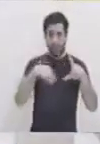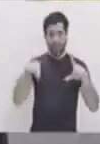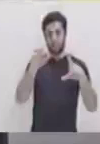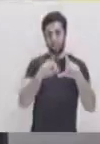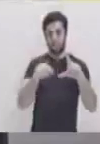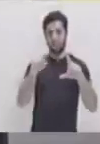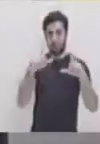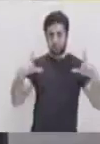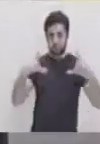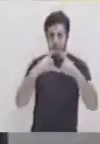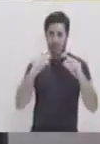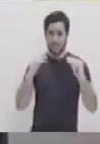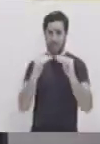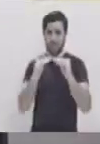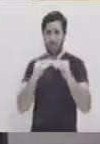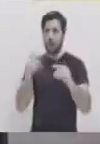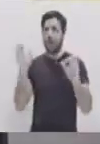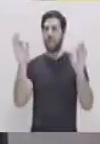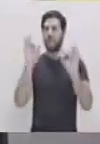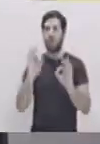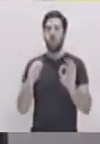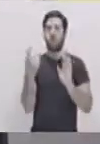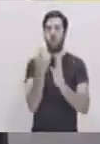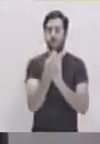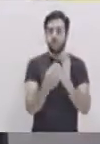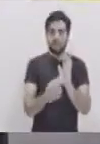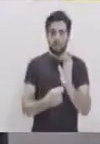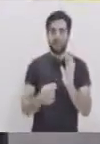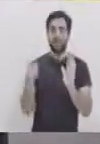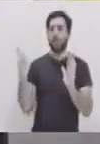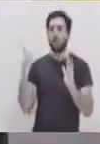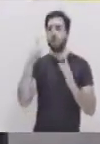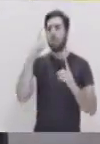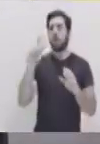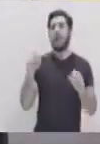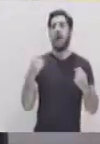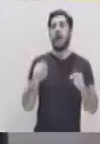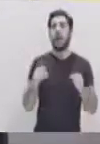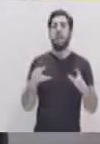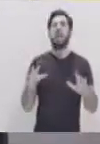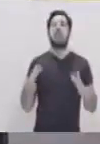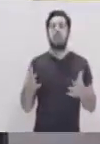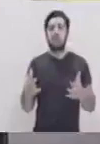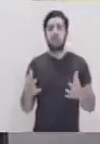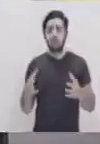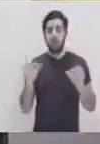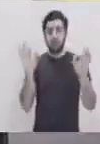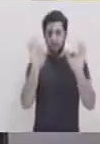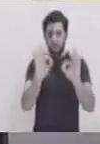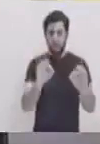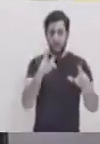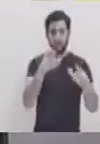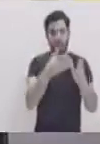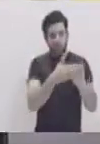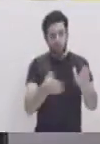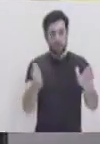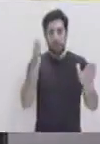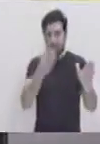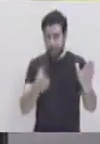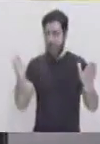La simetría radial es una forma en el diseño que me permite hacer repeticiones